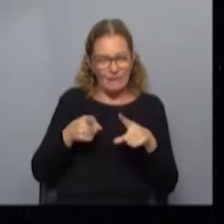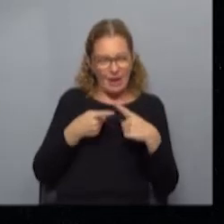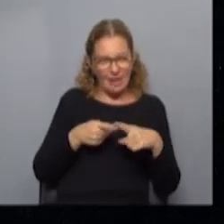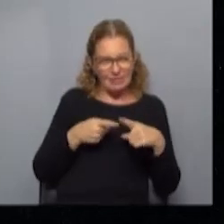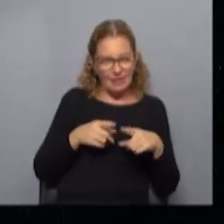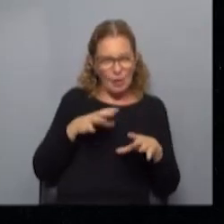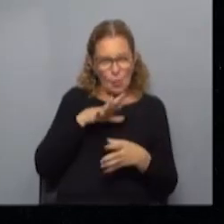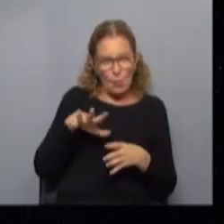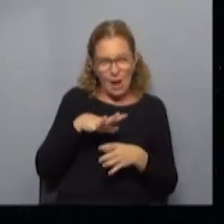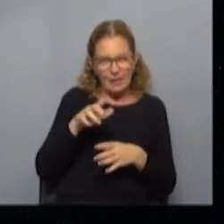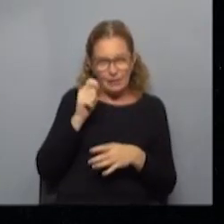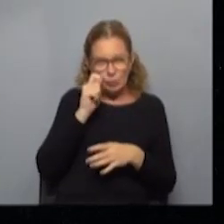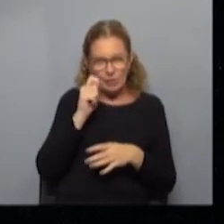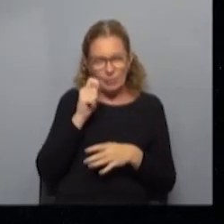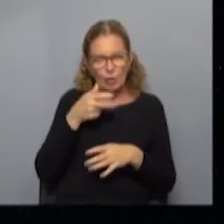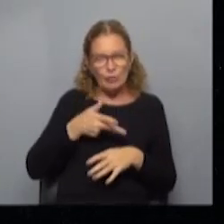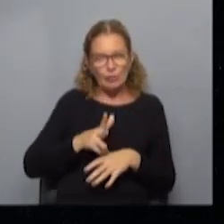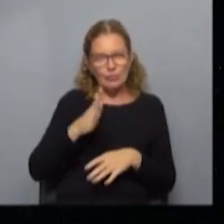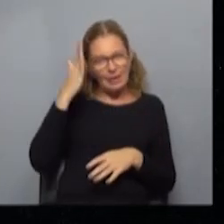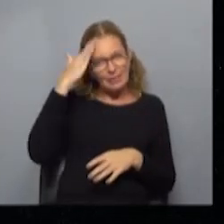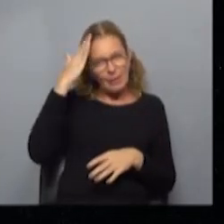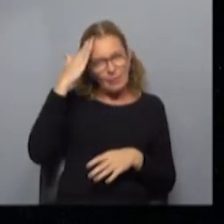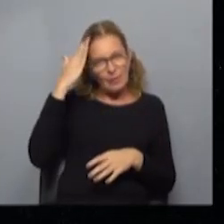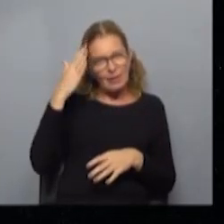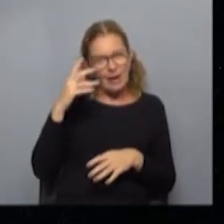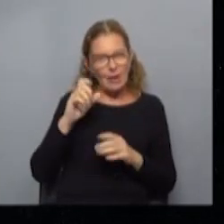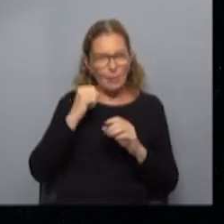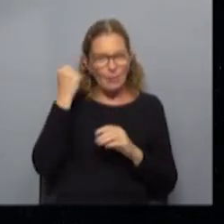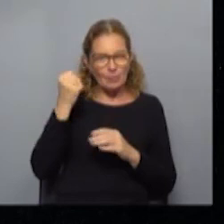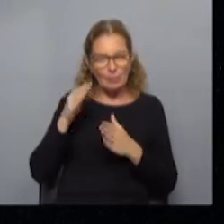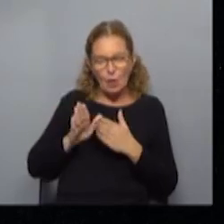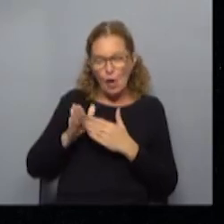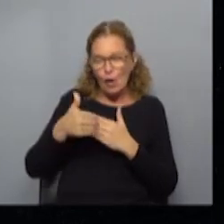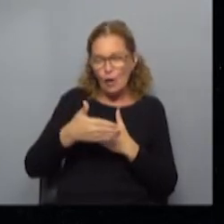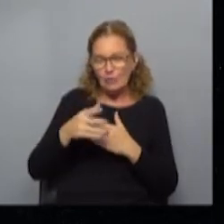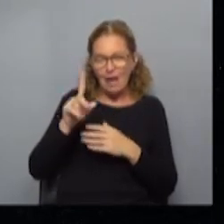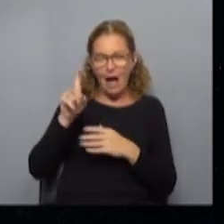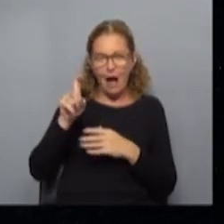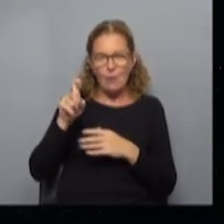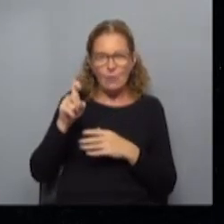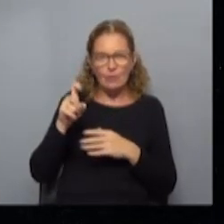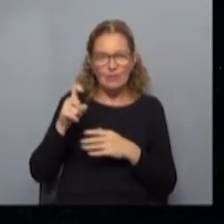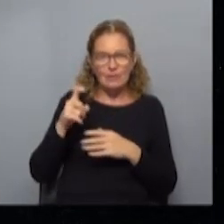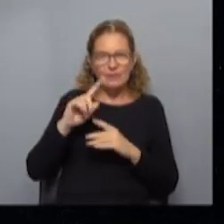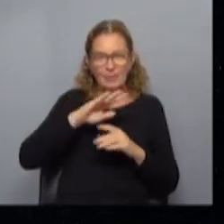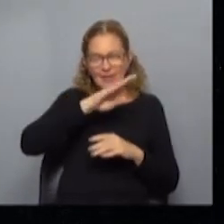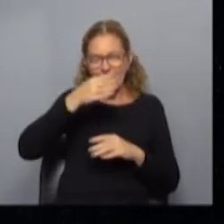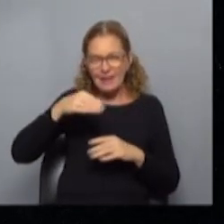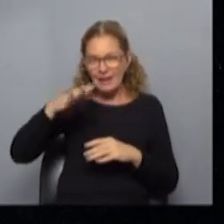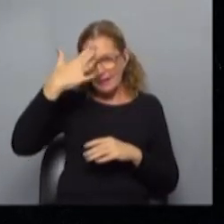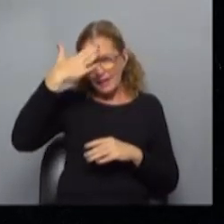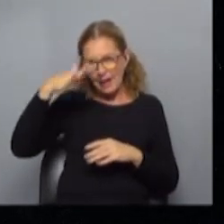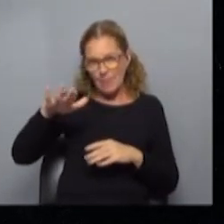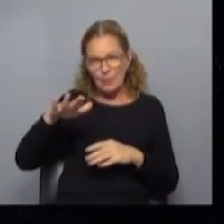destinos y la oferta turística de Rocha, sabemos que tiene una fortaleza enorme en la costa oceánica, pero también es sierra y campo, así como nos